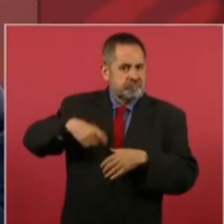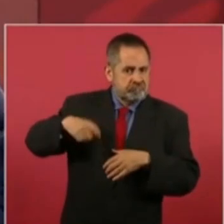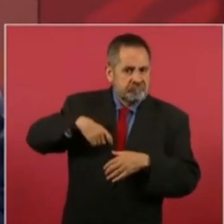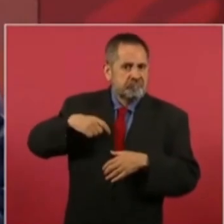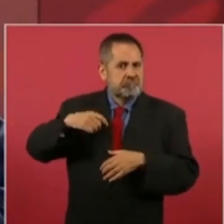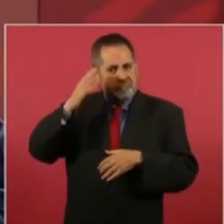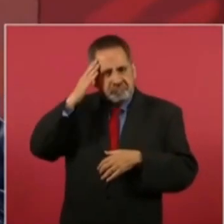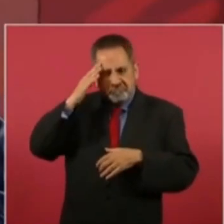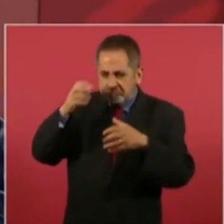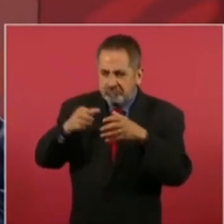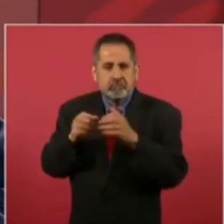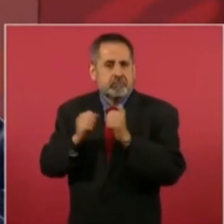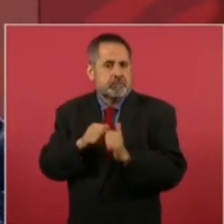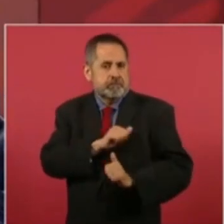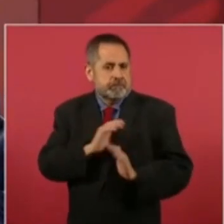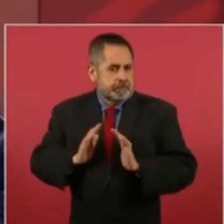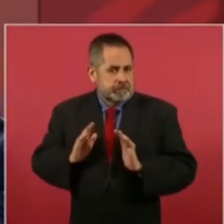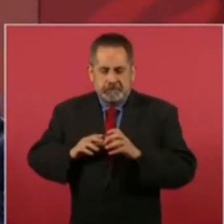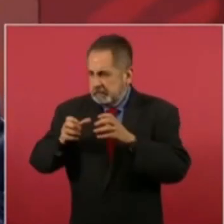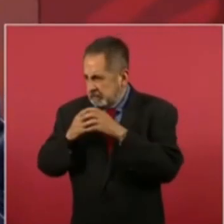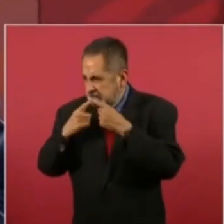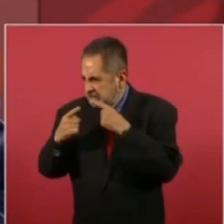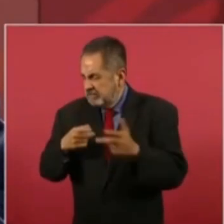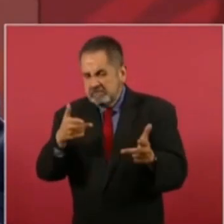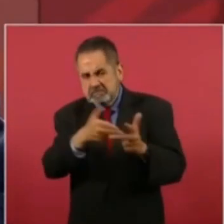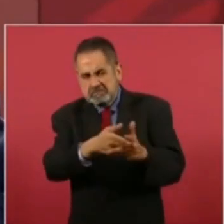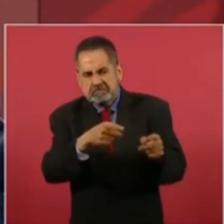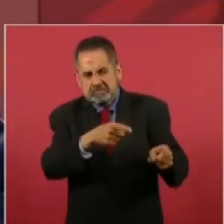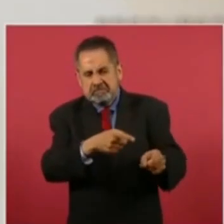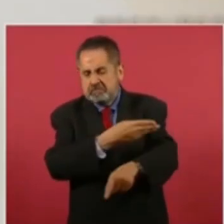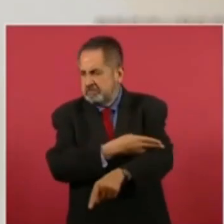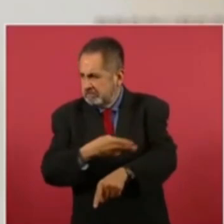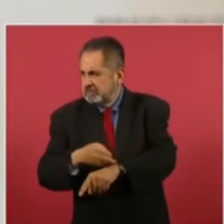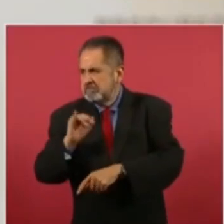con militares golpistas